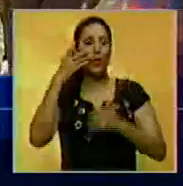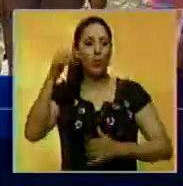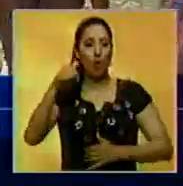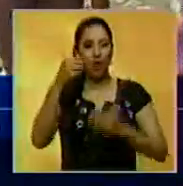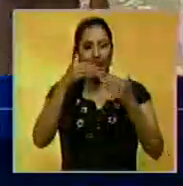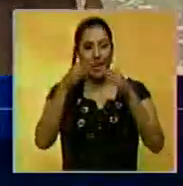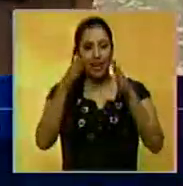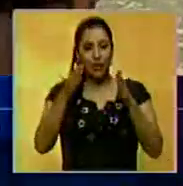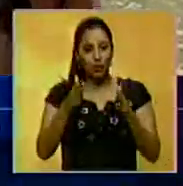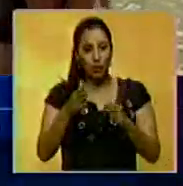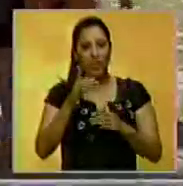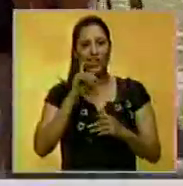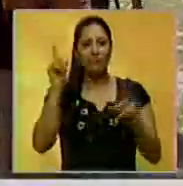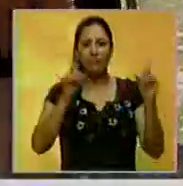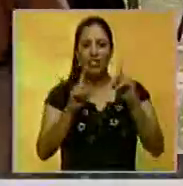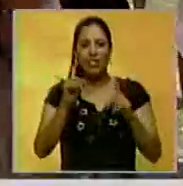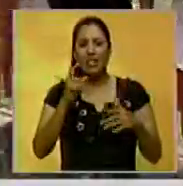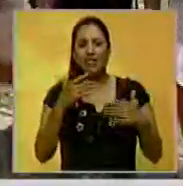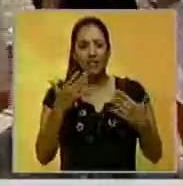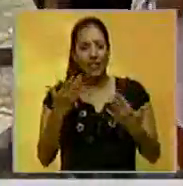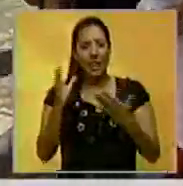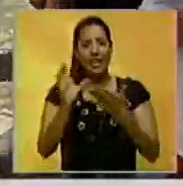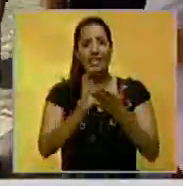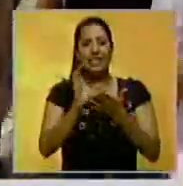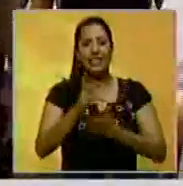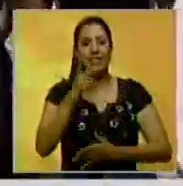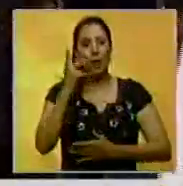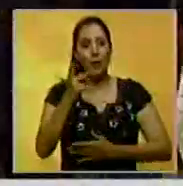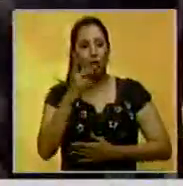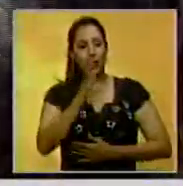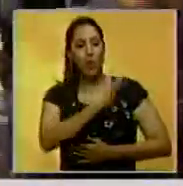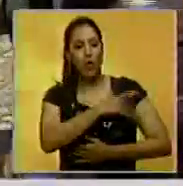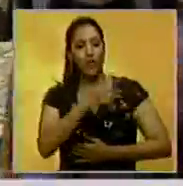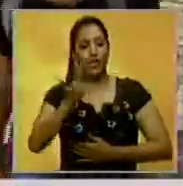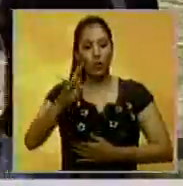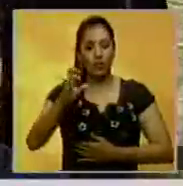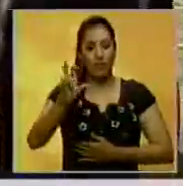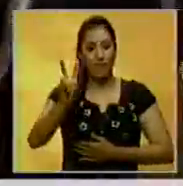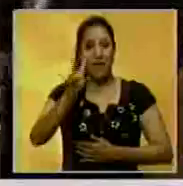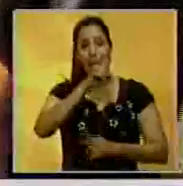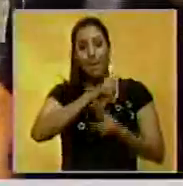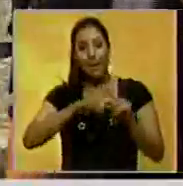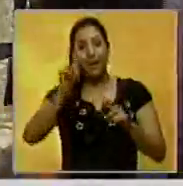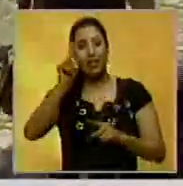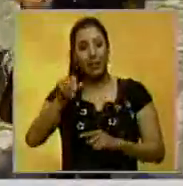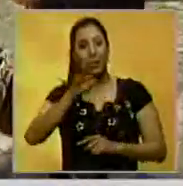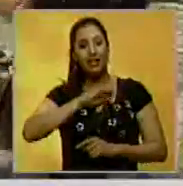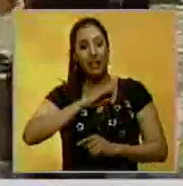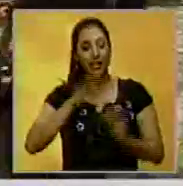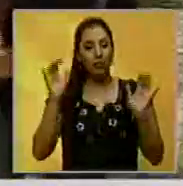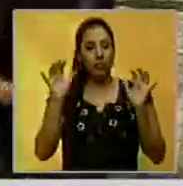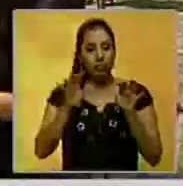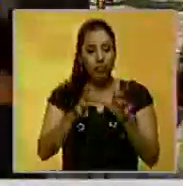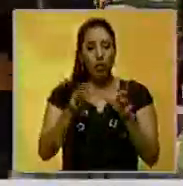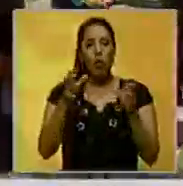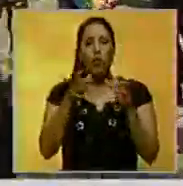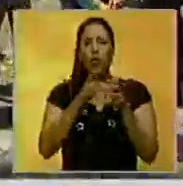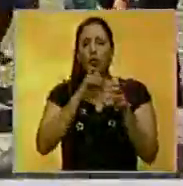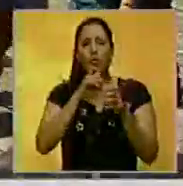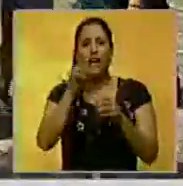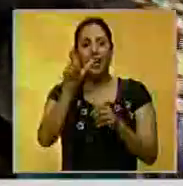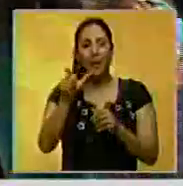ejemplo, estudiantes de ciencias políticas de la Universidad Central de Venezuela, pero también tenemos un grupo de